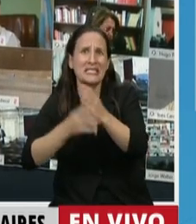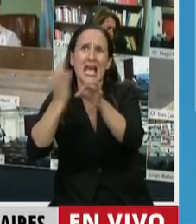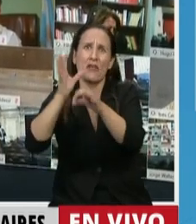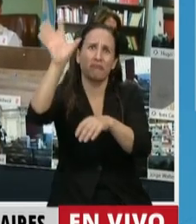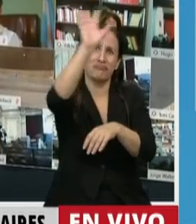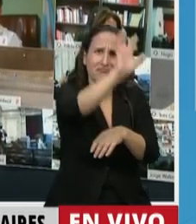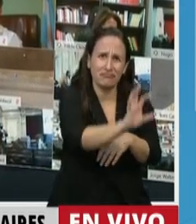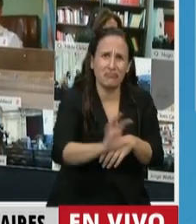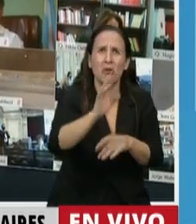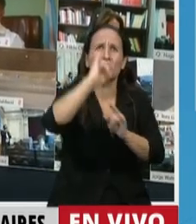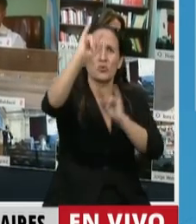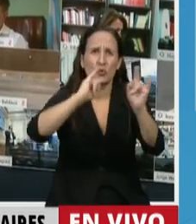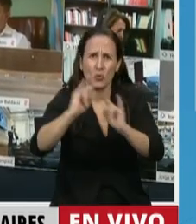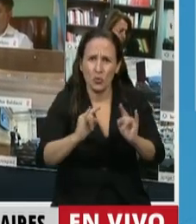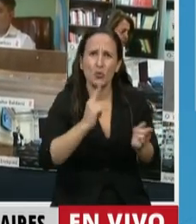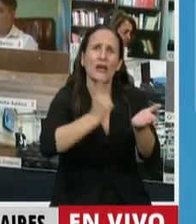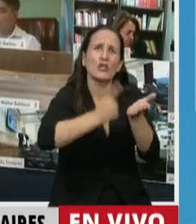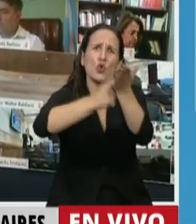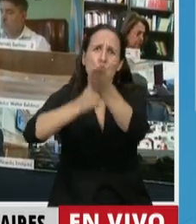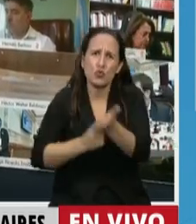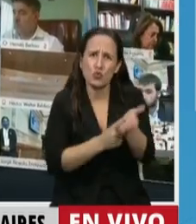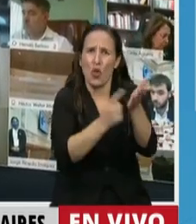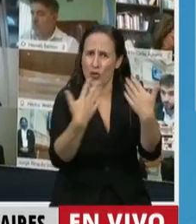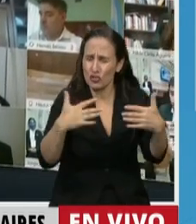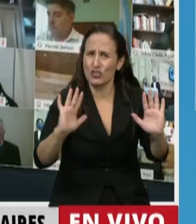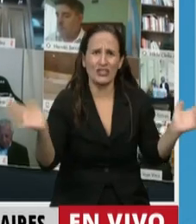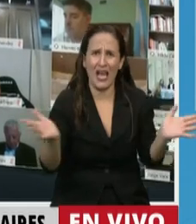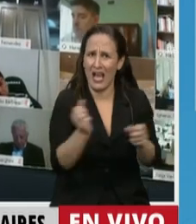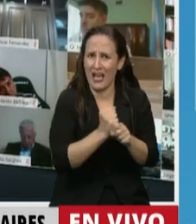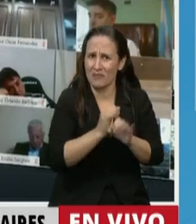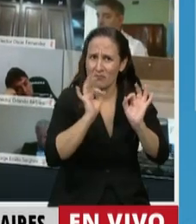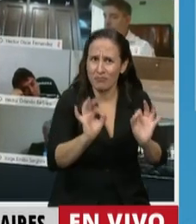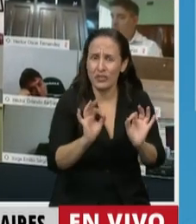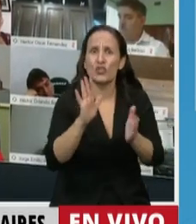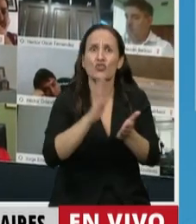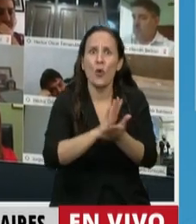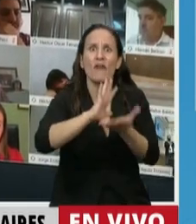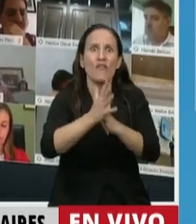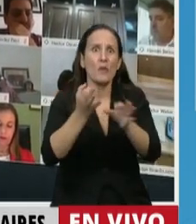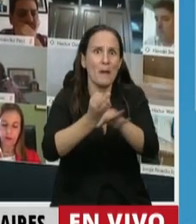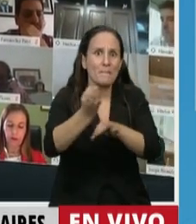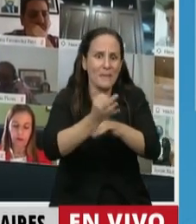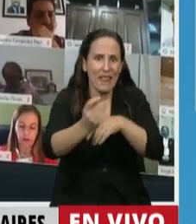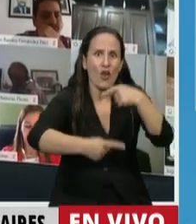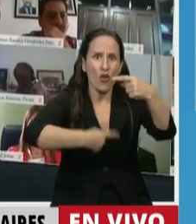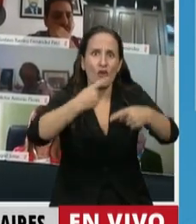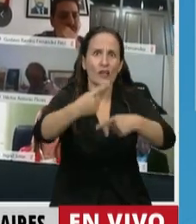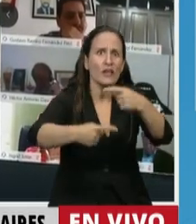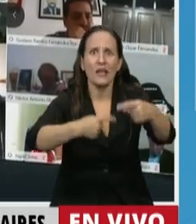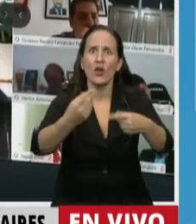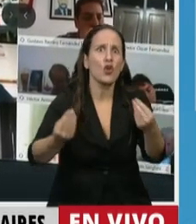jurisdicciones saque las resoluciones que han sacado sobre la continuidad pedagógica y el